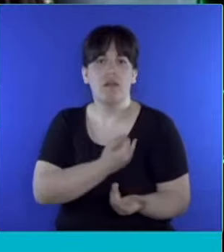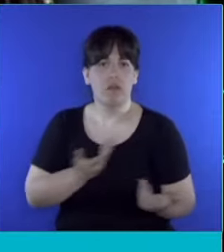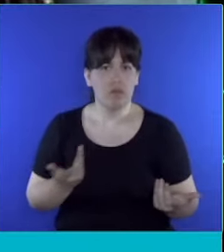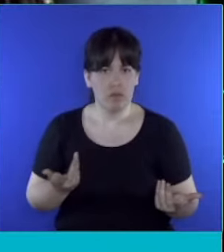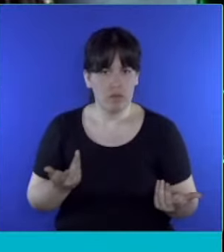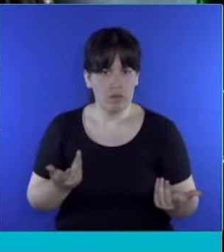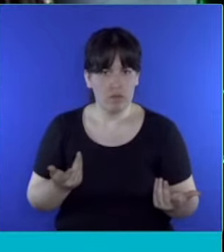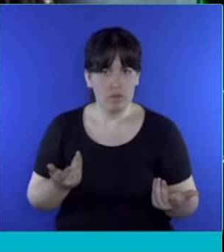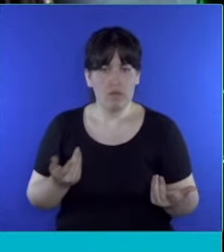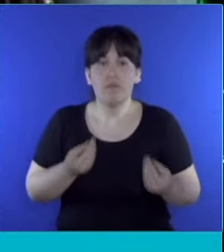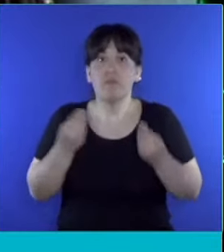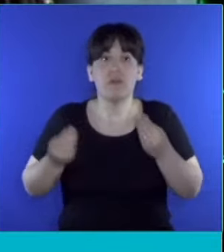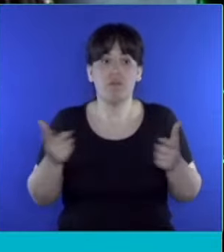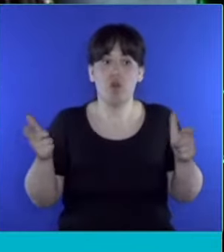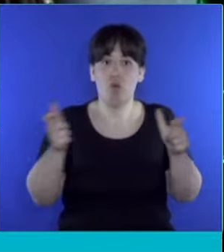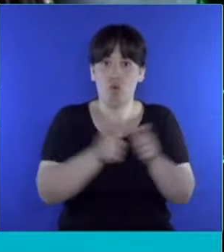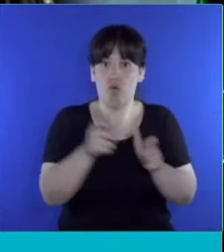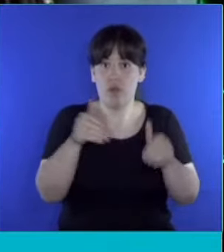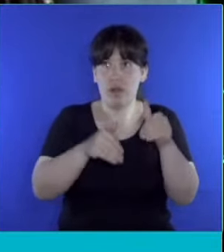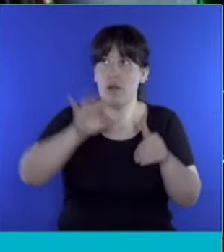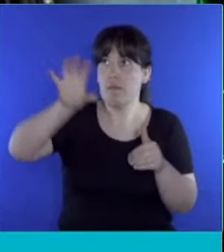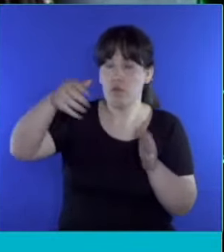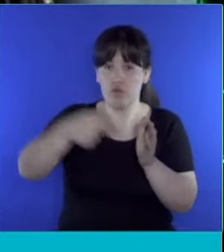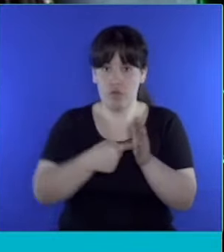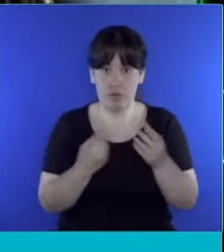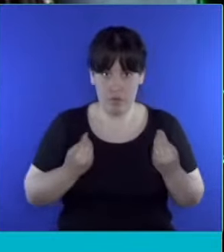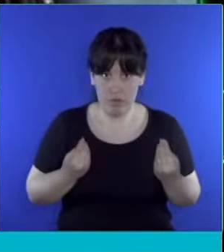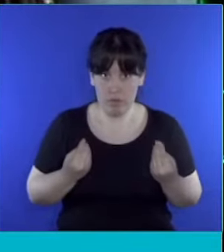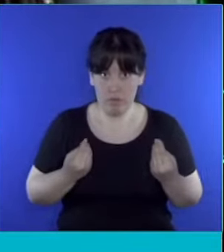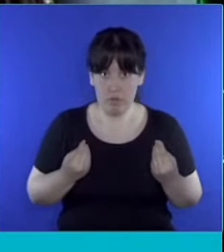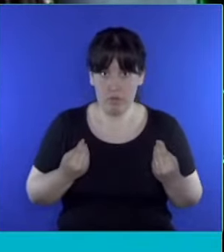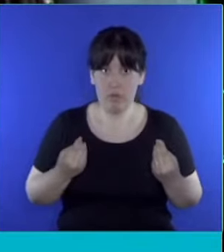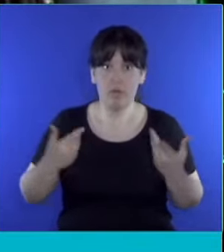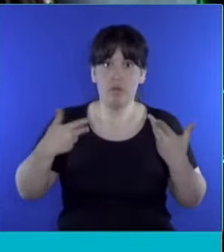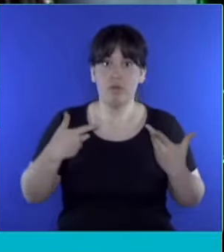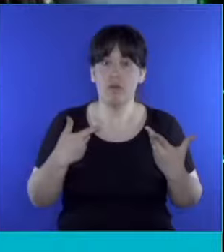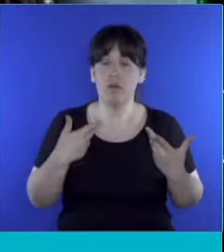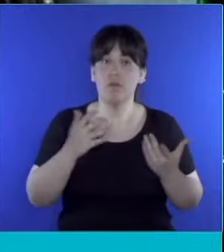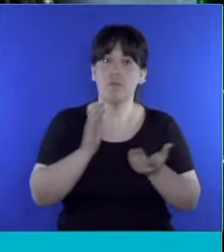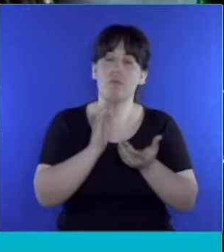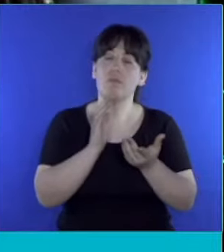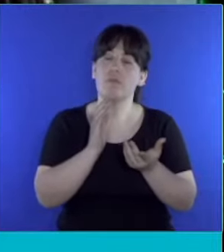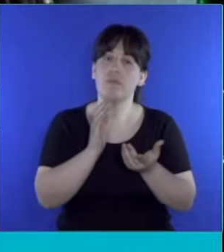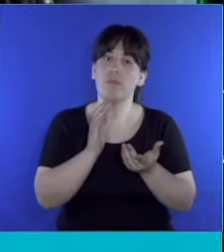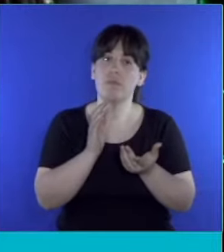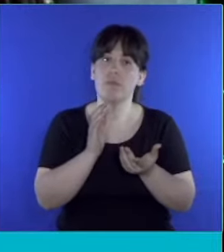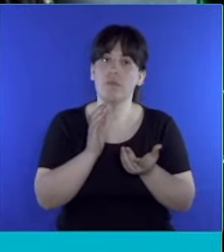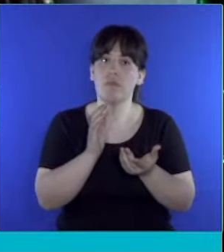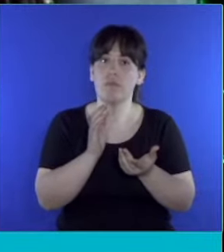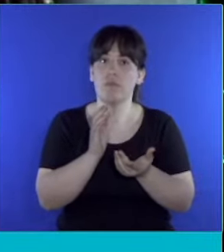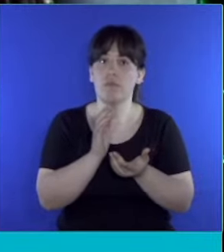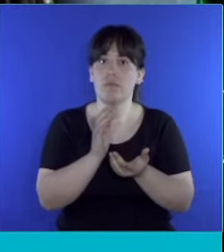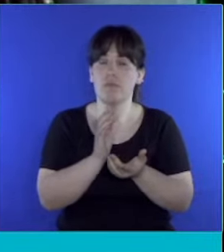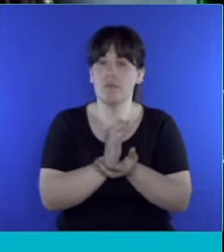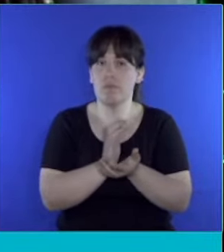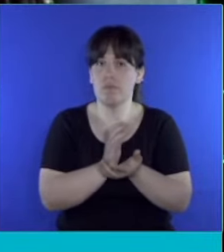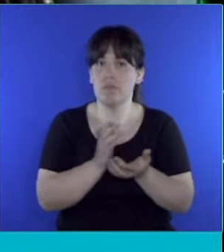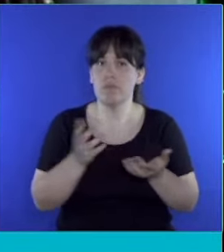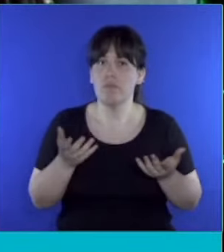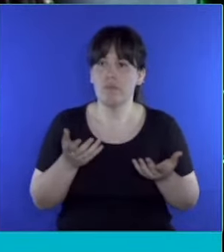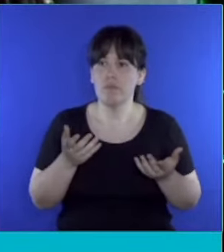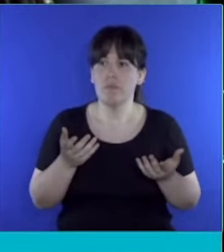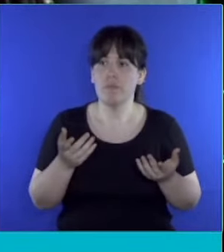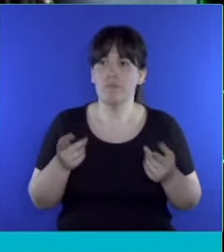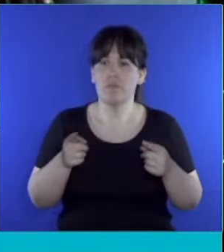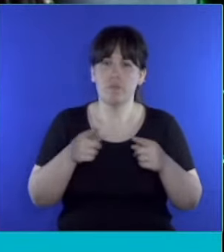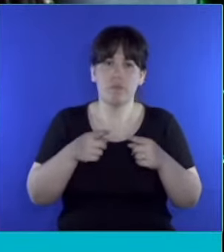¿Qué vamos a hacer con la Junta Electoral de la provincia de Buenos Aires? ¿Le vamos a dotar de un órgano de alzada? ¿Y en